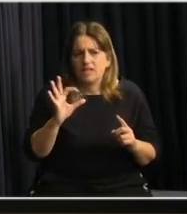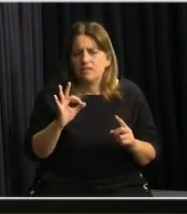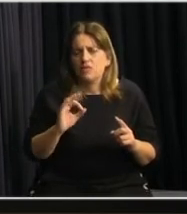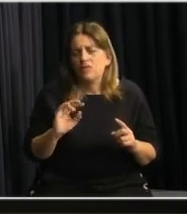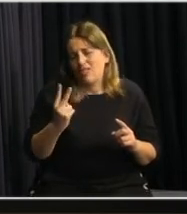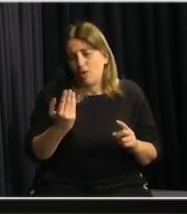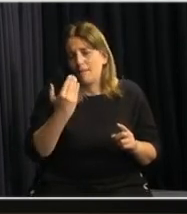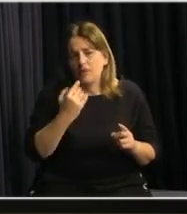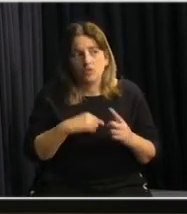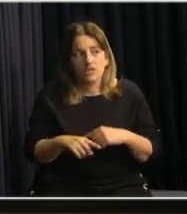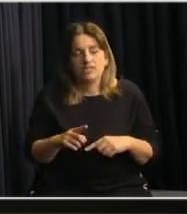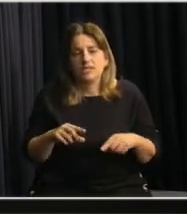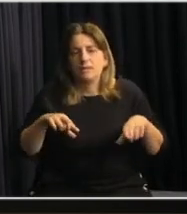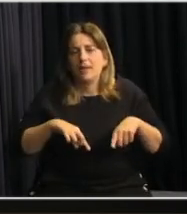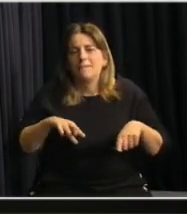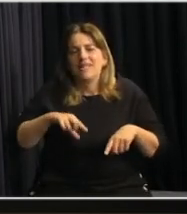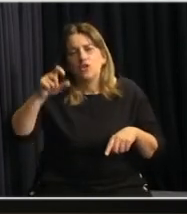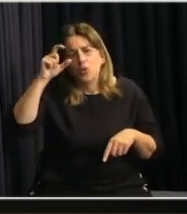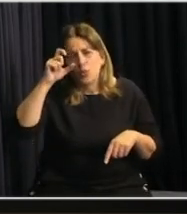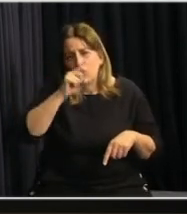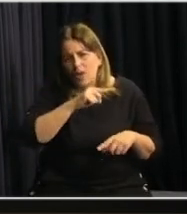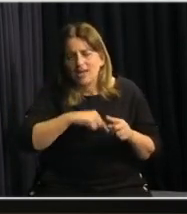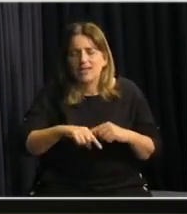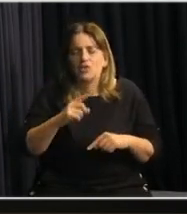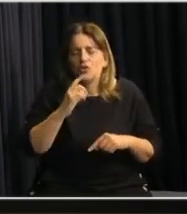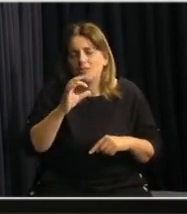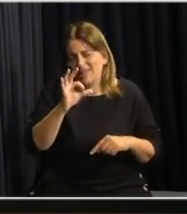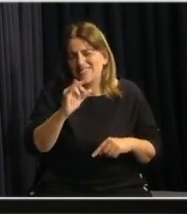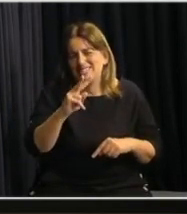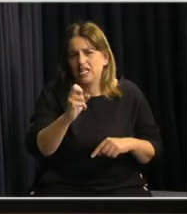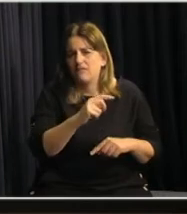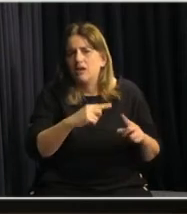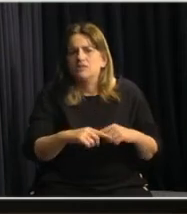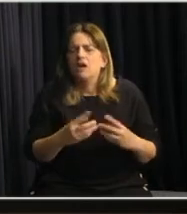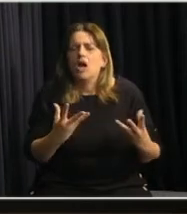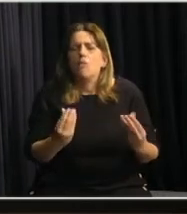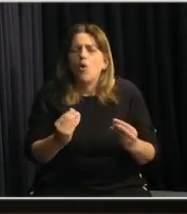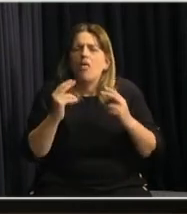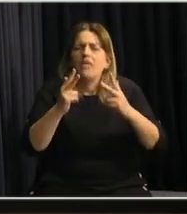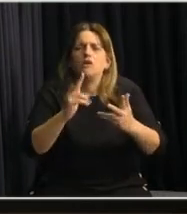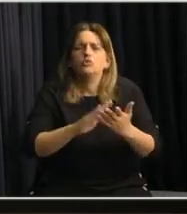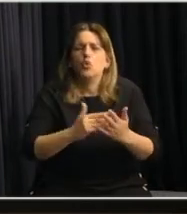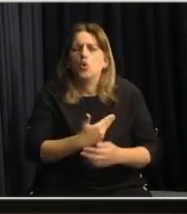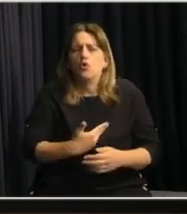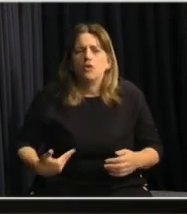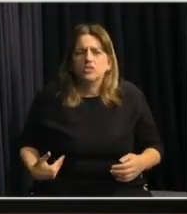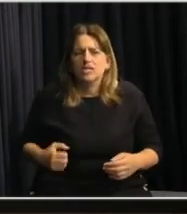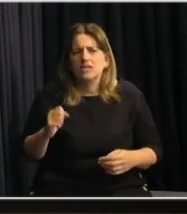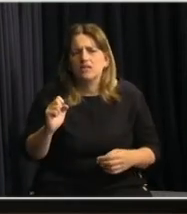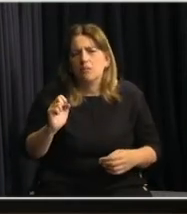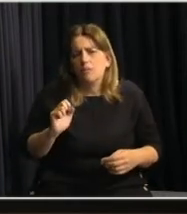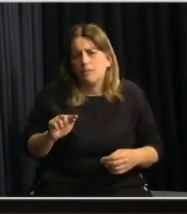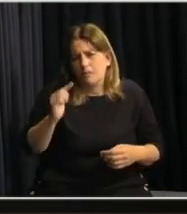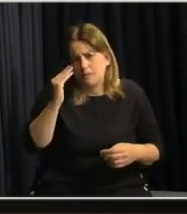más de una, es para el Ministro Bartoli y para el Presidente Codicen. Mucho se ha hablado, incluso por parte de docentes como del propio Codicen,